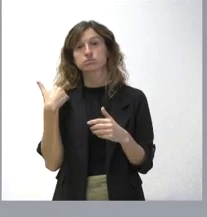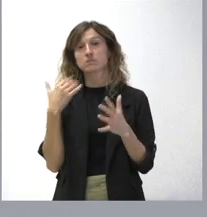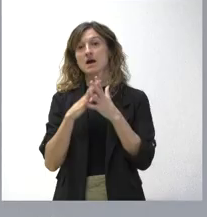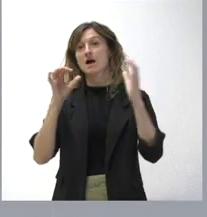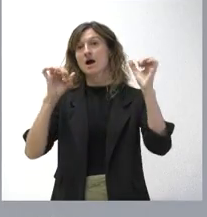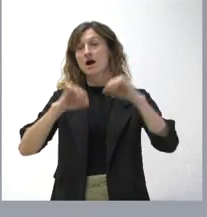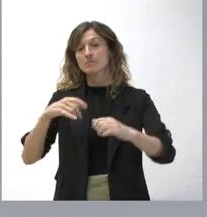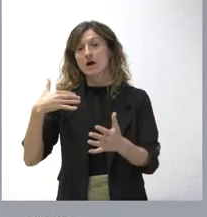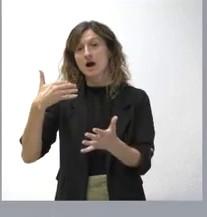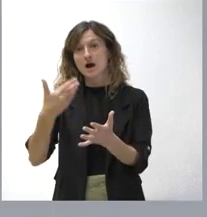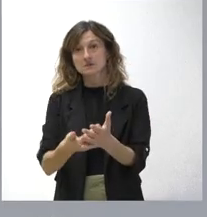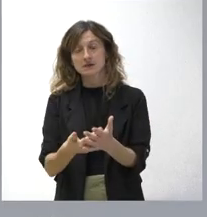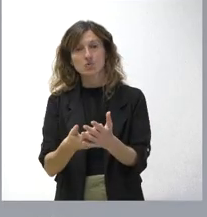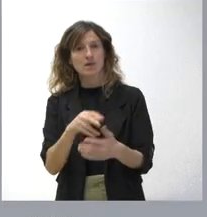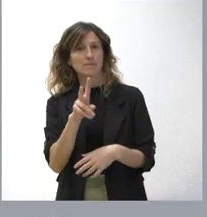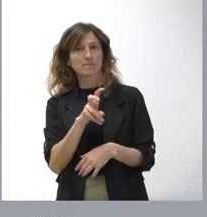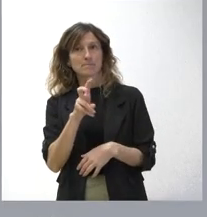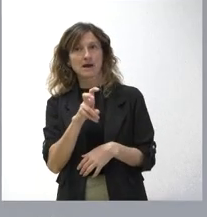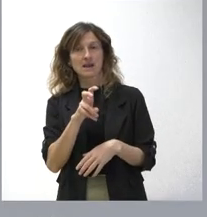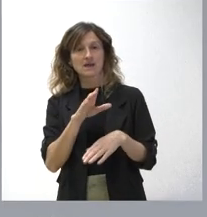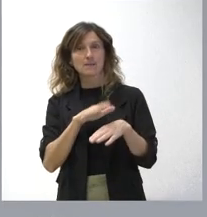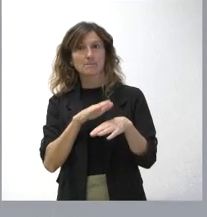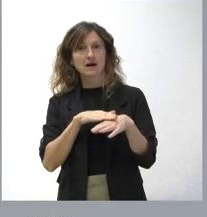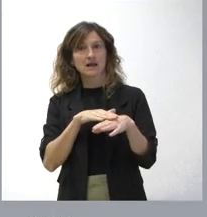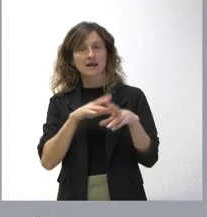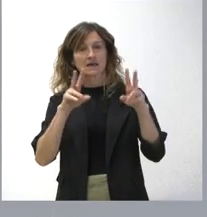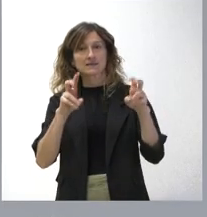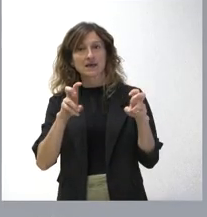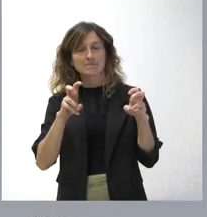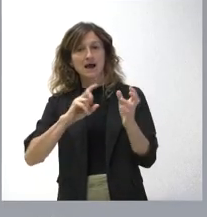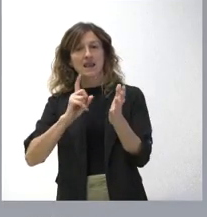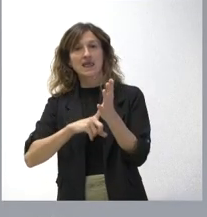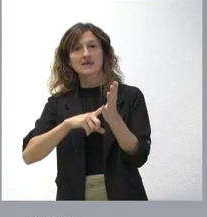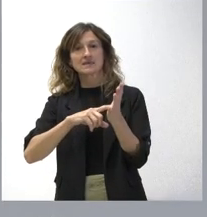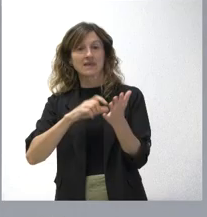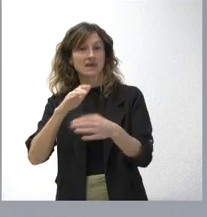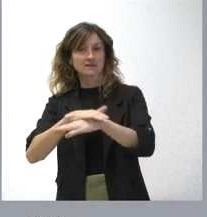ha servido y sigue sirviendo a los fines de cumplir con la ley estatal.